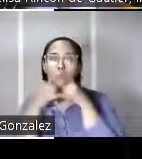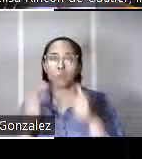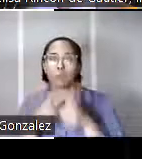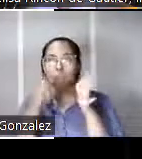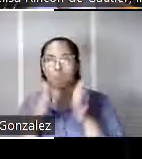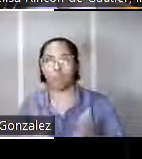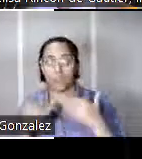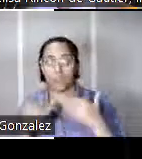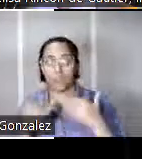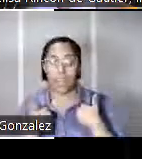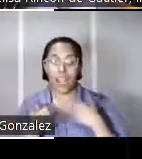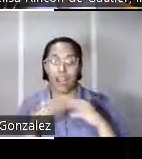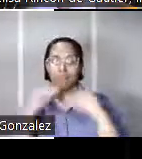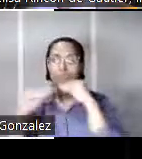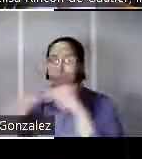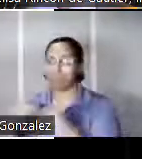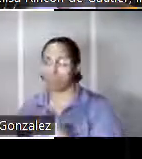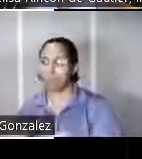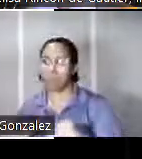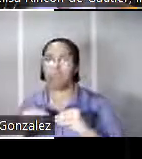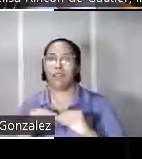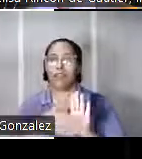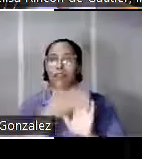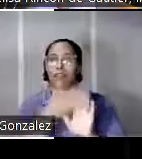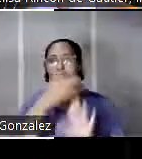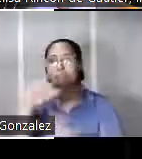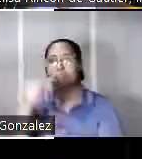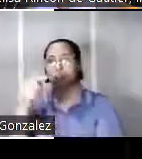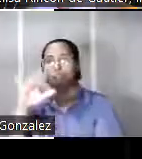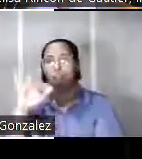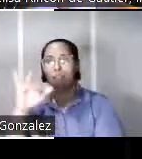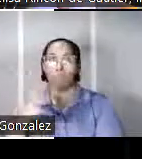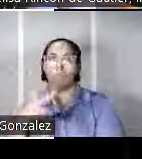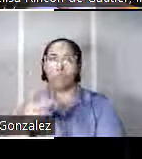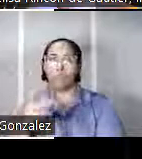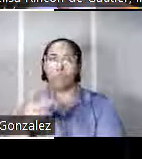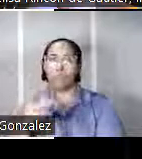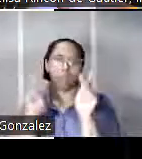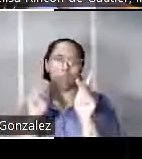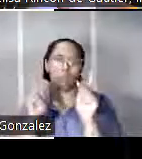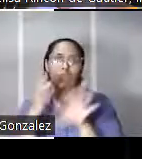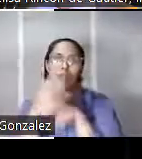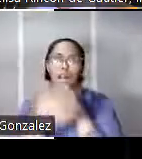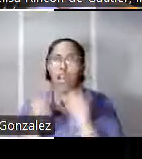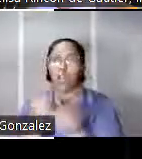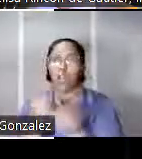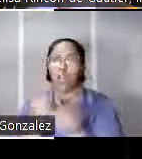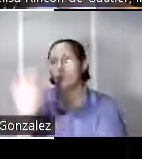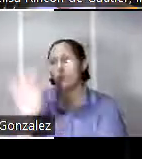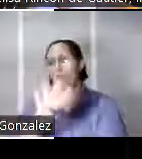edición de la revista guión y me permitió fíjense que se establece que es del año 1948